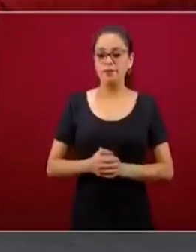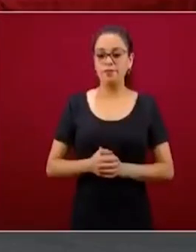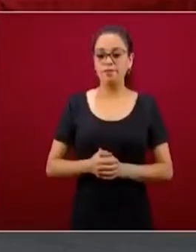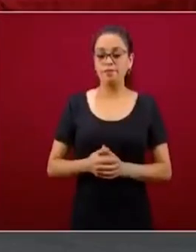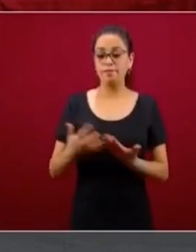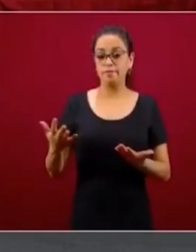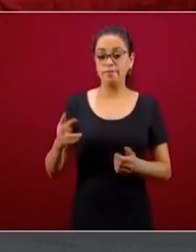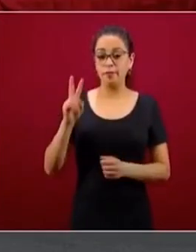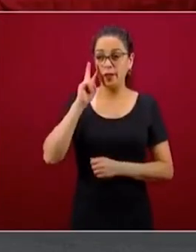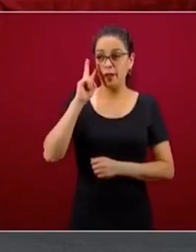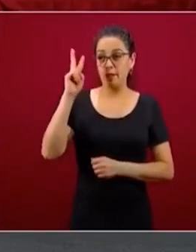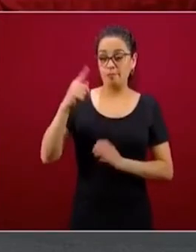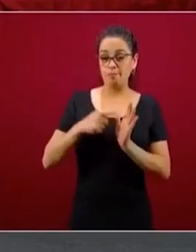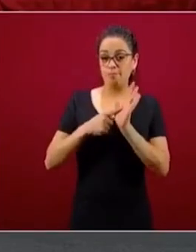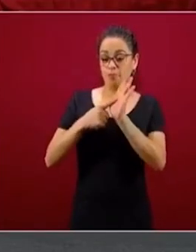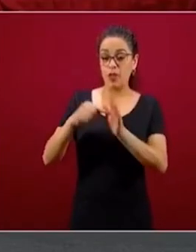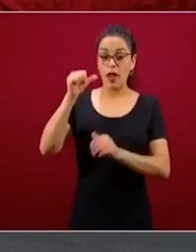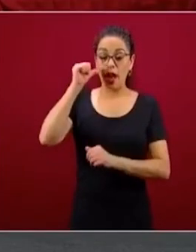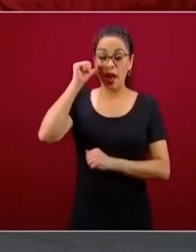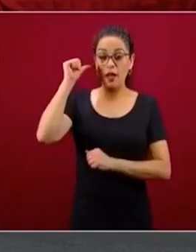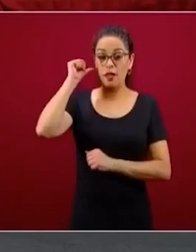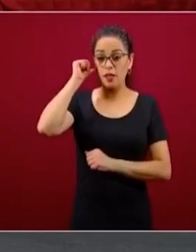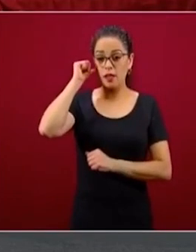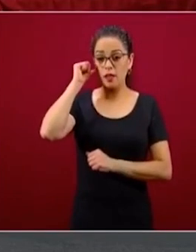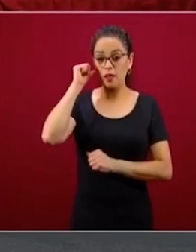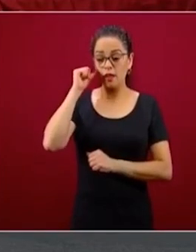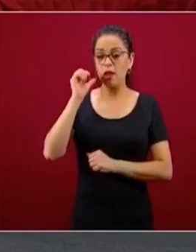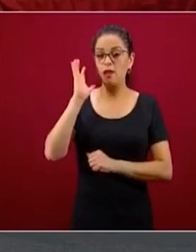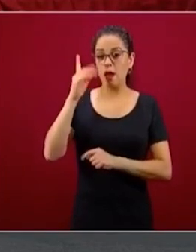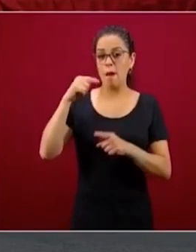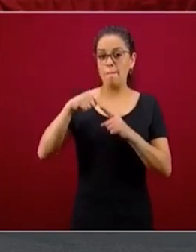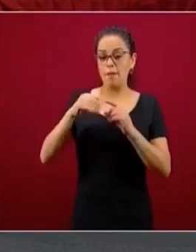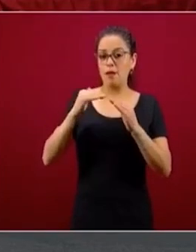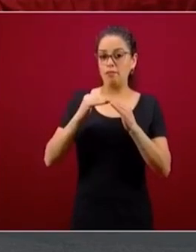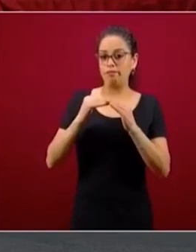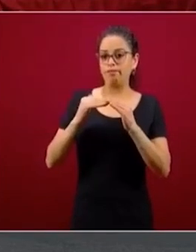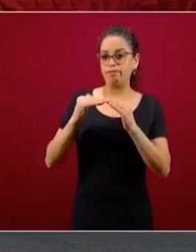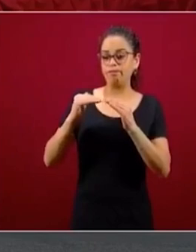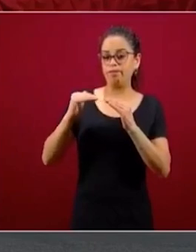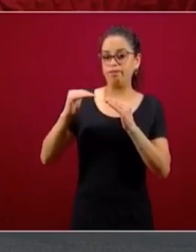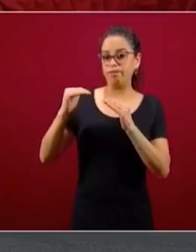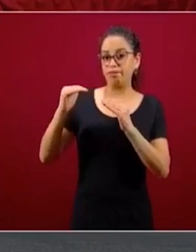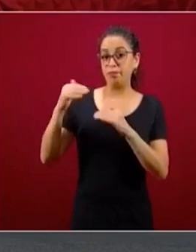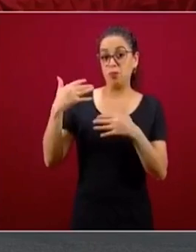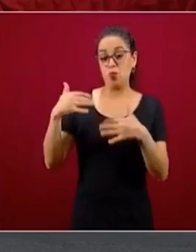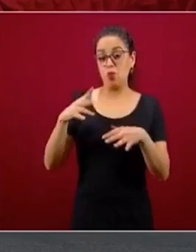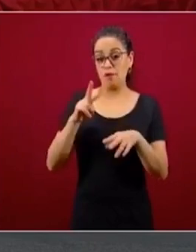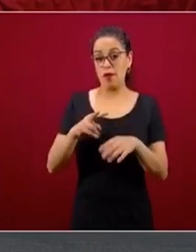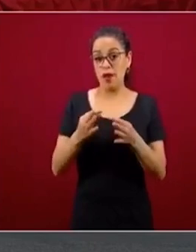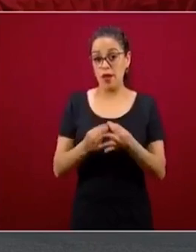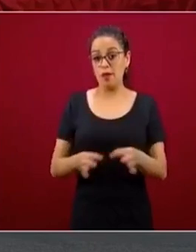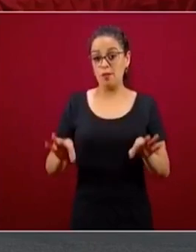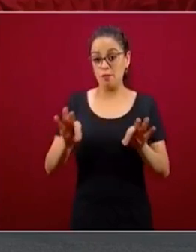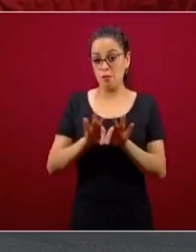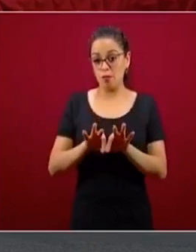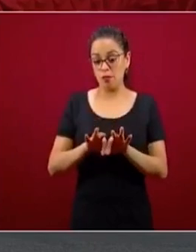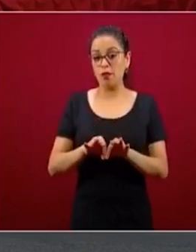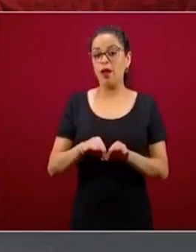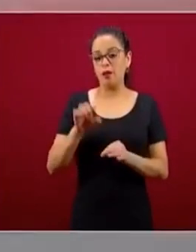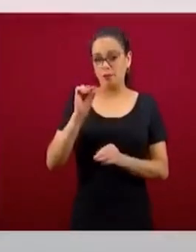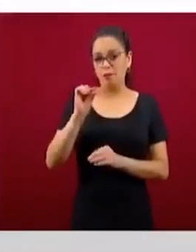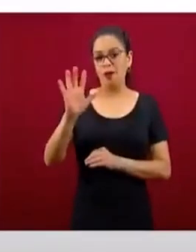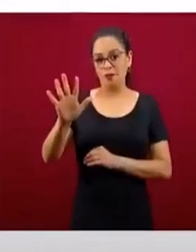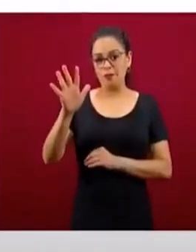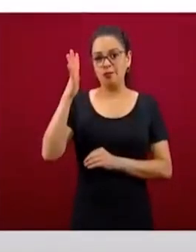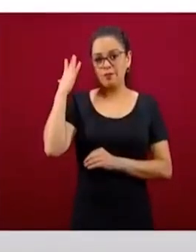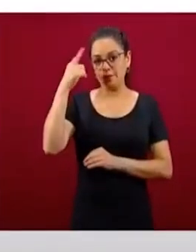Ayer veíamos que había habido ya un incremento importante que nos indicaba al principio de un ritmo más acelerado en la